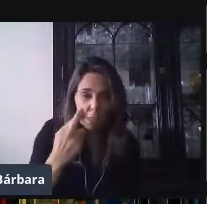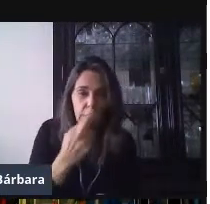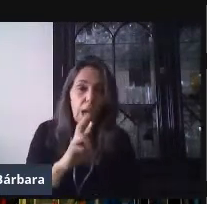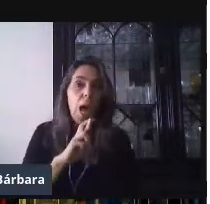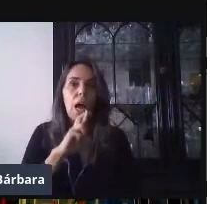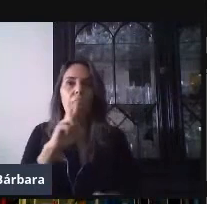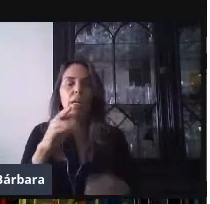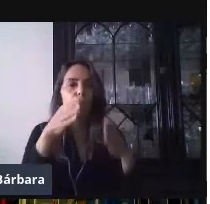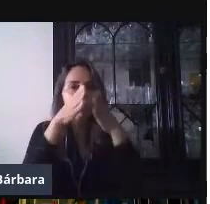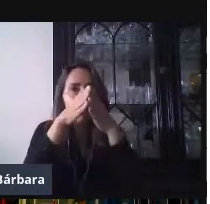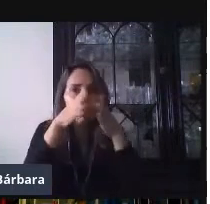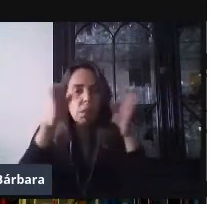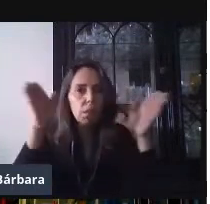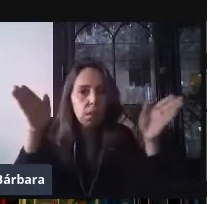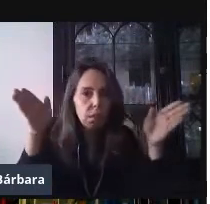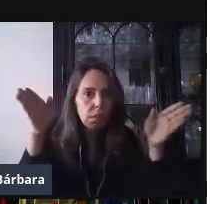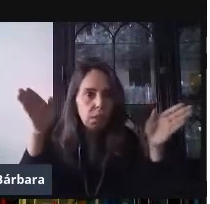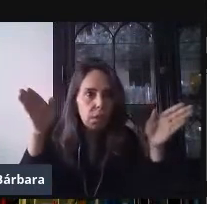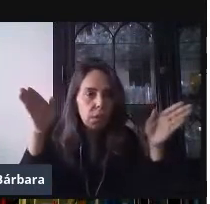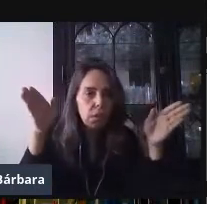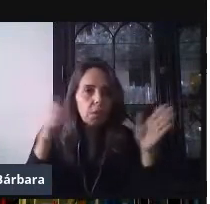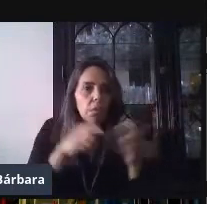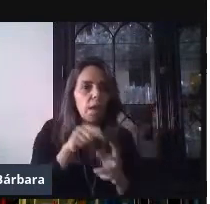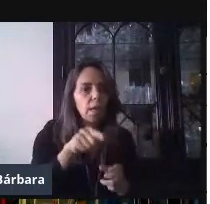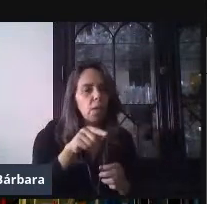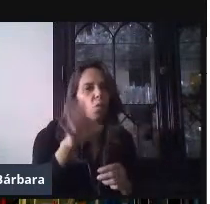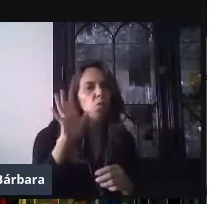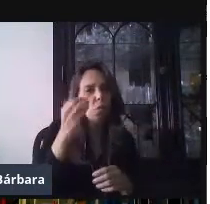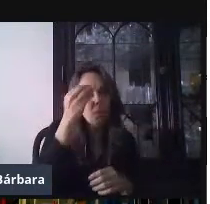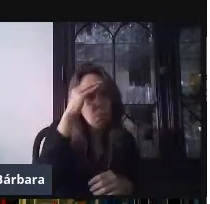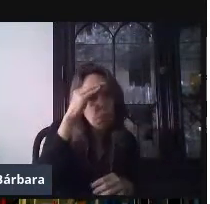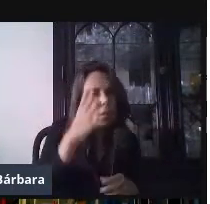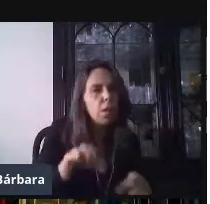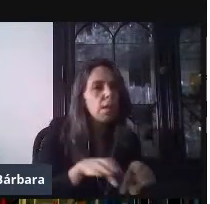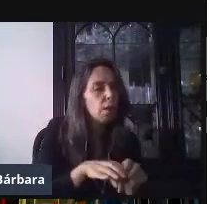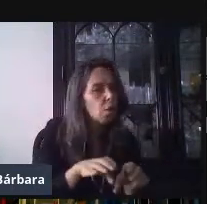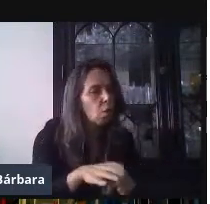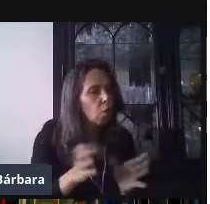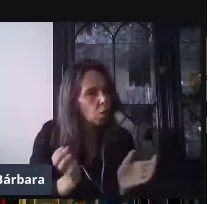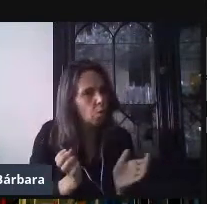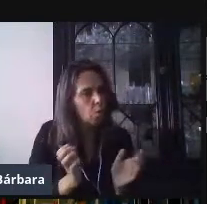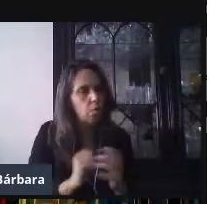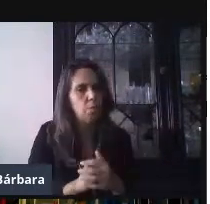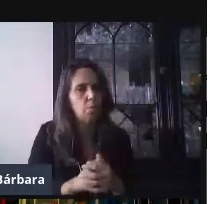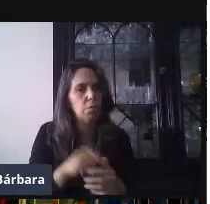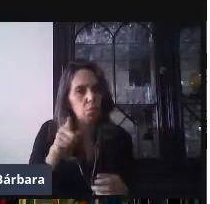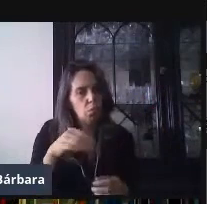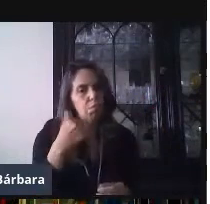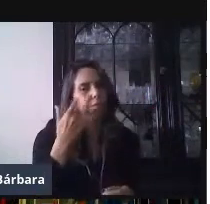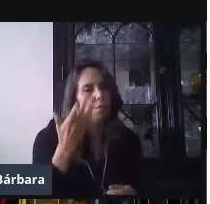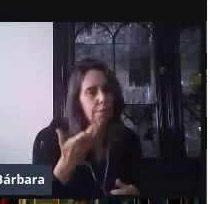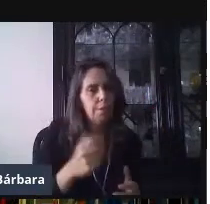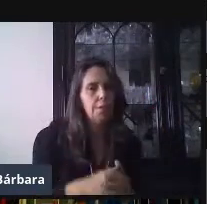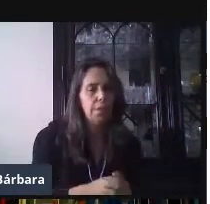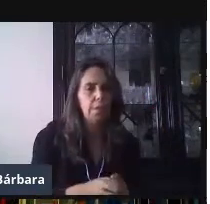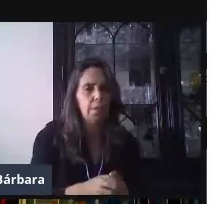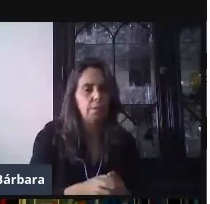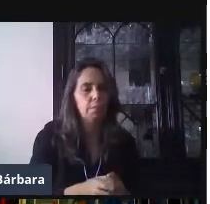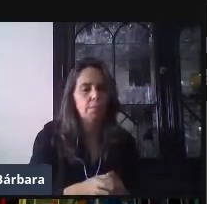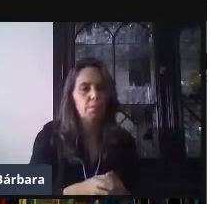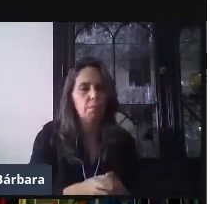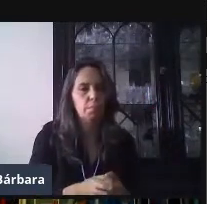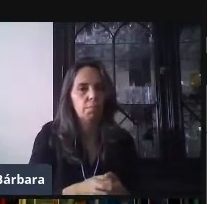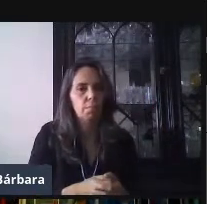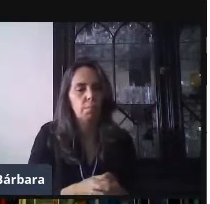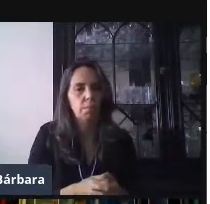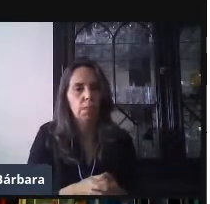tengamos, digamos, qué tan estrictos vamos a hacer, y también podemos agregar algunos comentarios a las respuestas para retroalimentación. En este